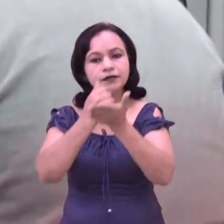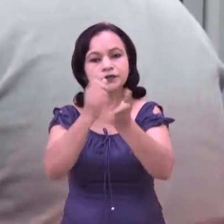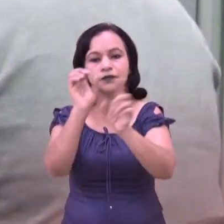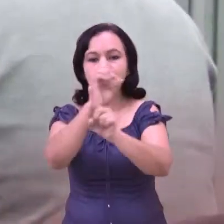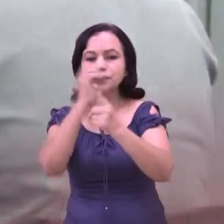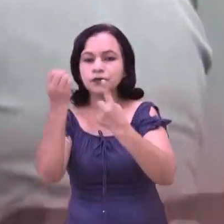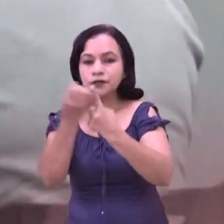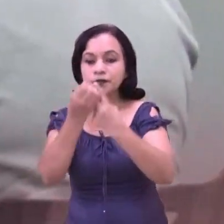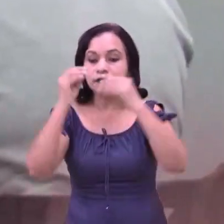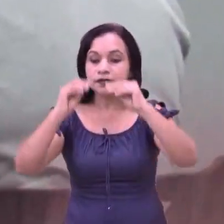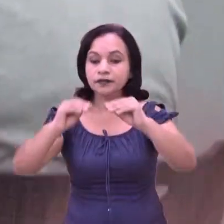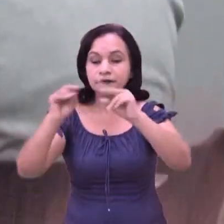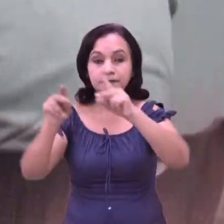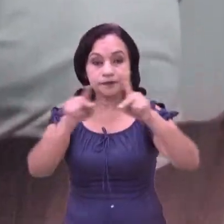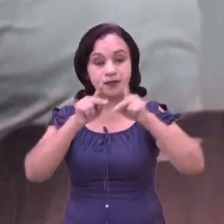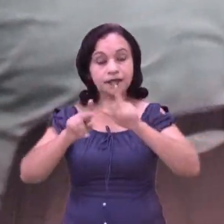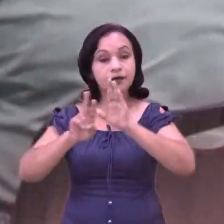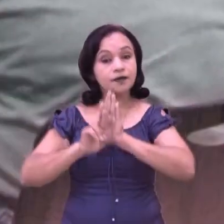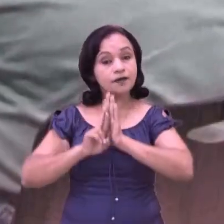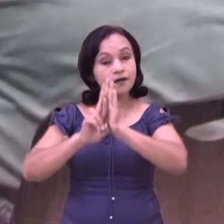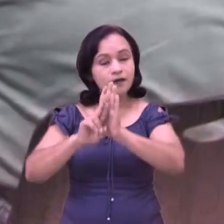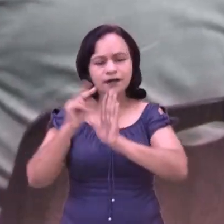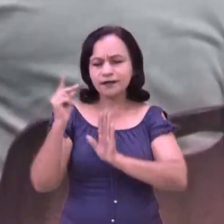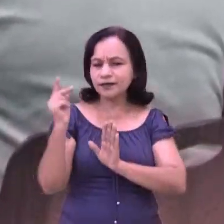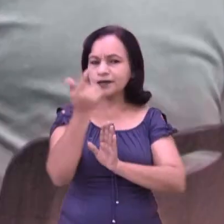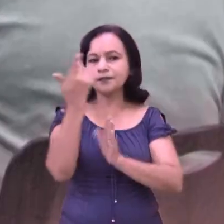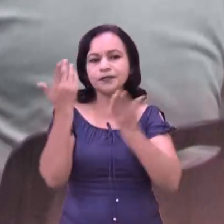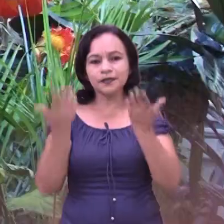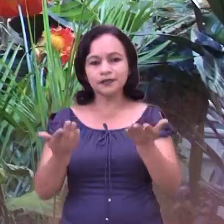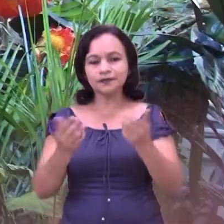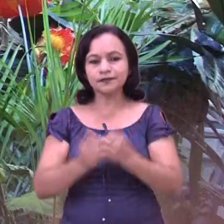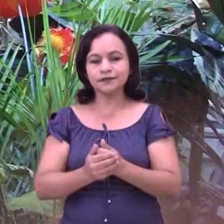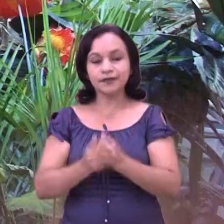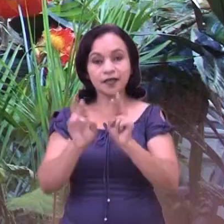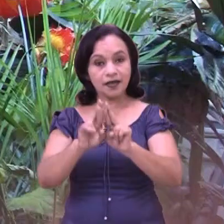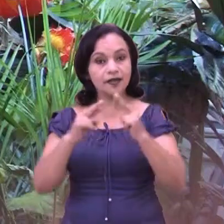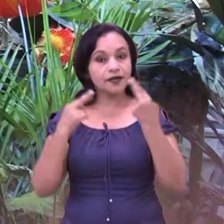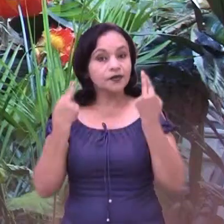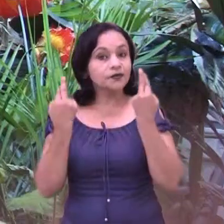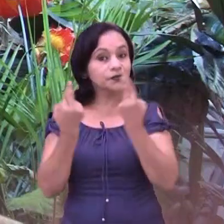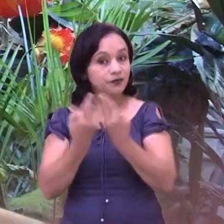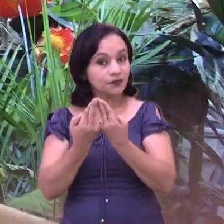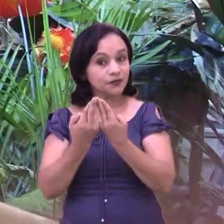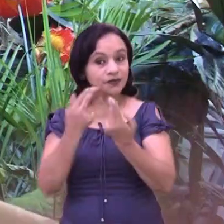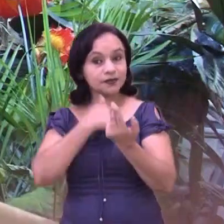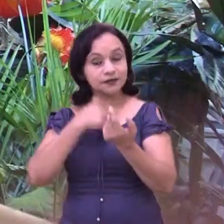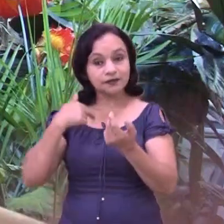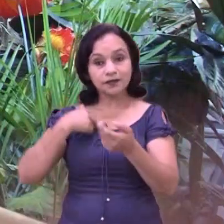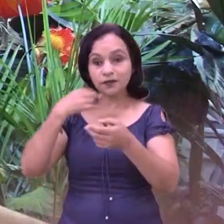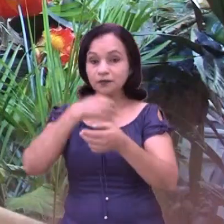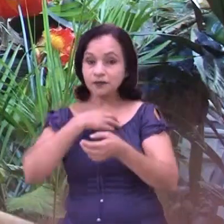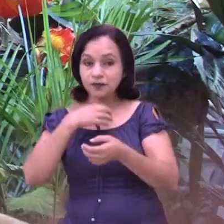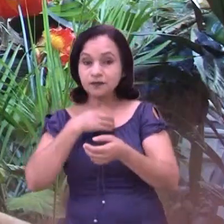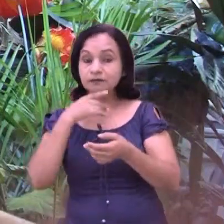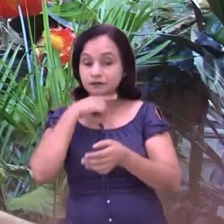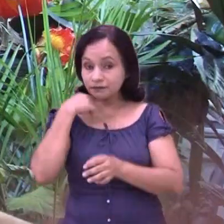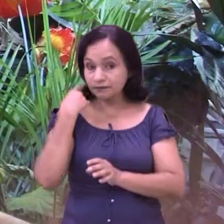organización y capacitación del personal para la respuesta en emergencias. Era una reunión operativa de puntualización,